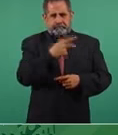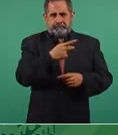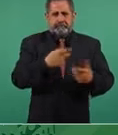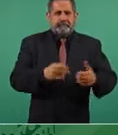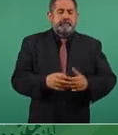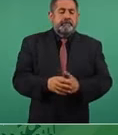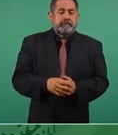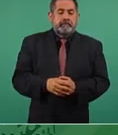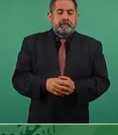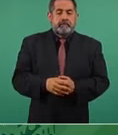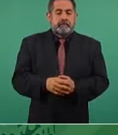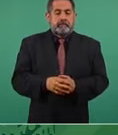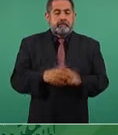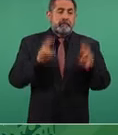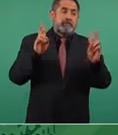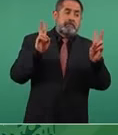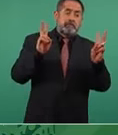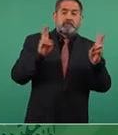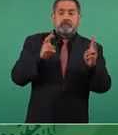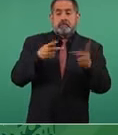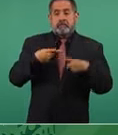los educados,